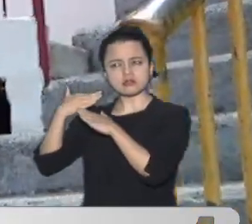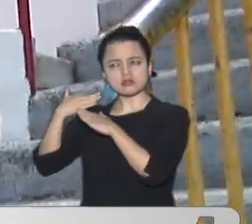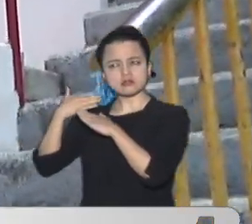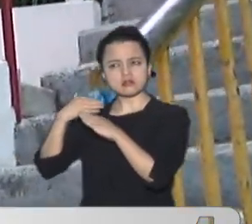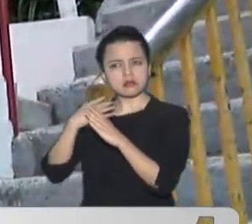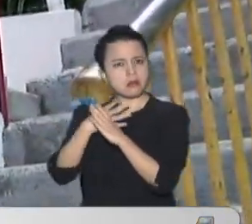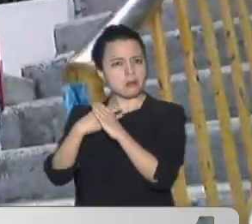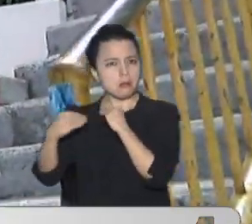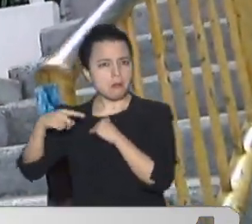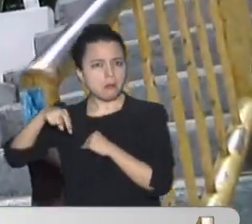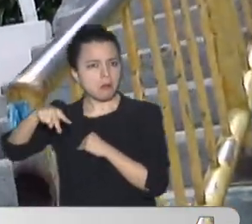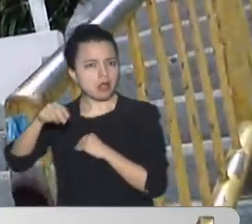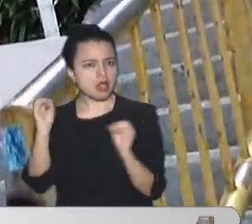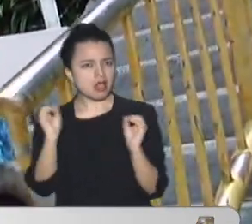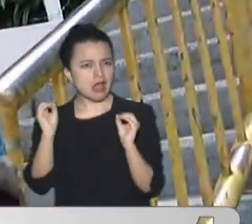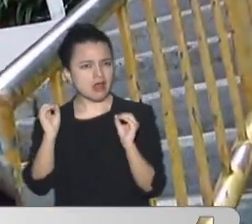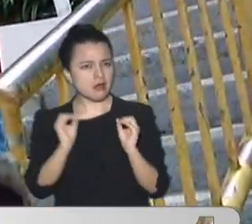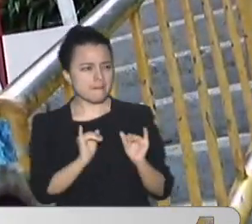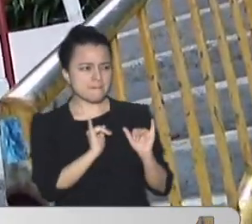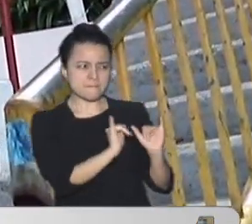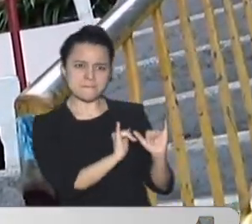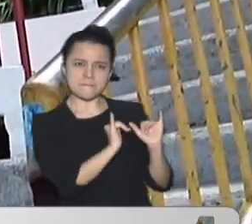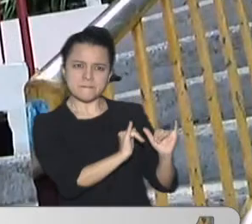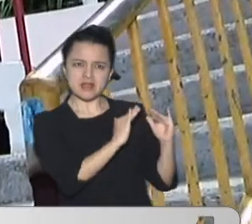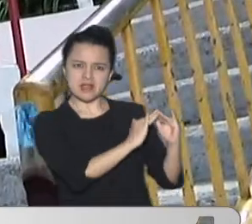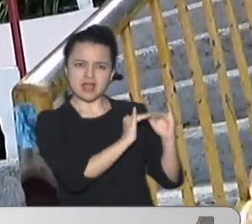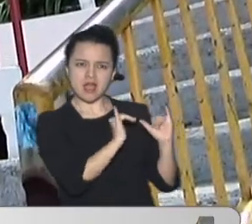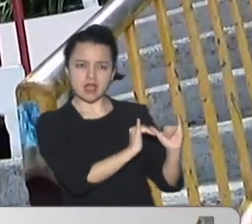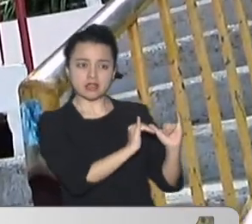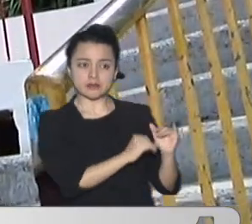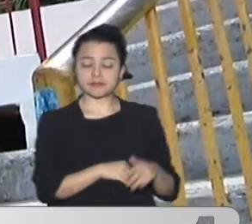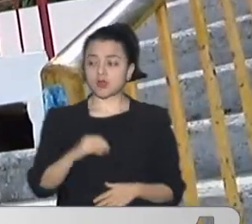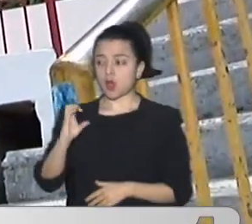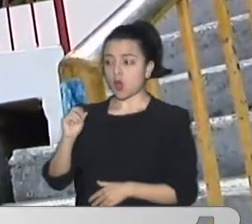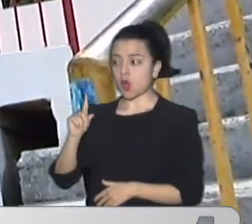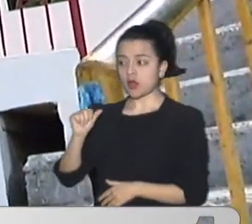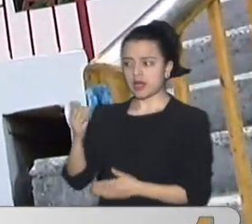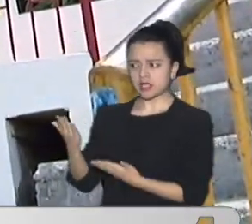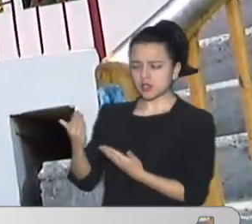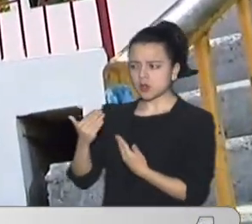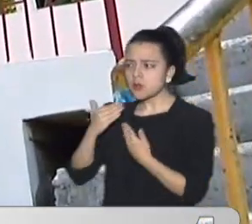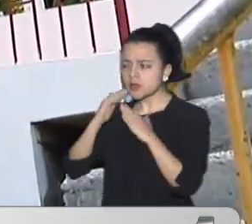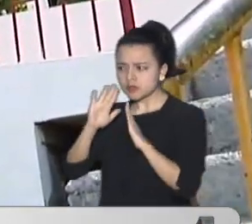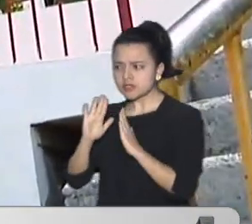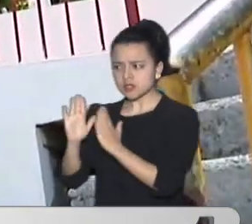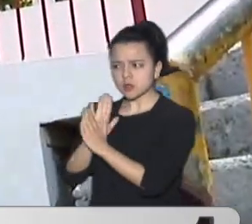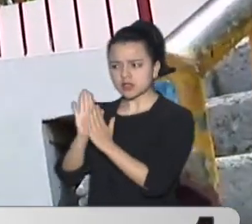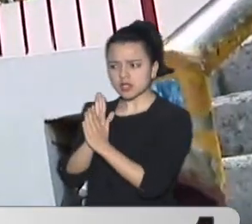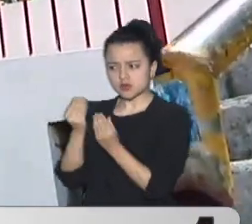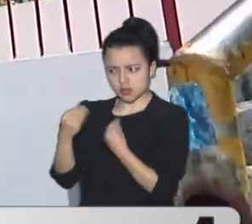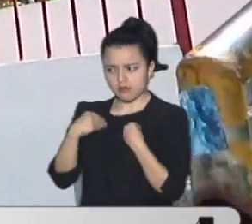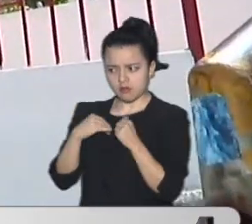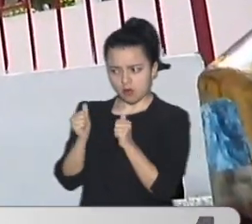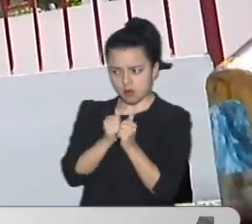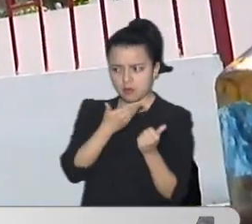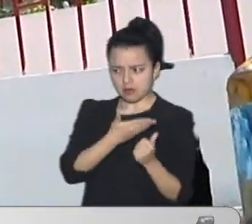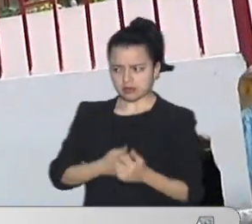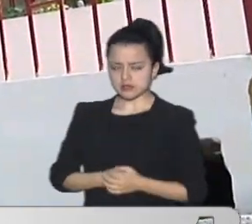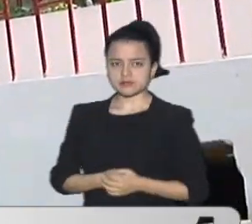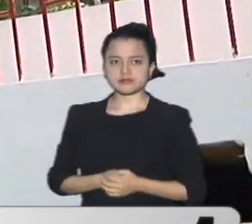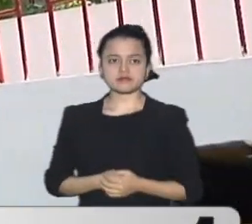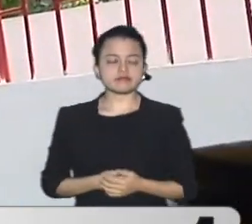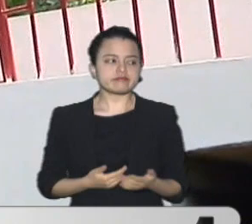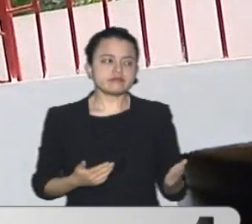Justamente Estamos aquí Con Orlando Bedoya Quien convivió Con la mujer Y la conoció ¿Cómo la recuerda? Buenos días La recuerda Como de buena